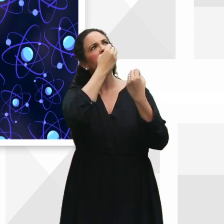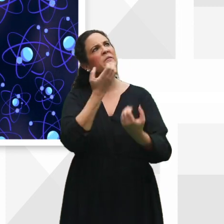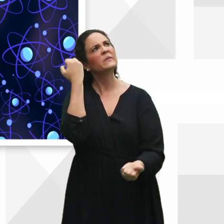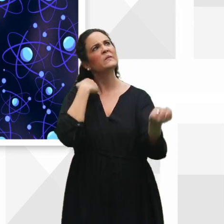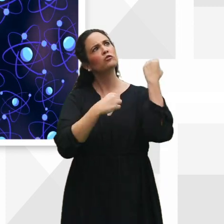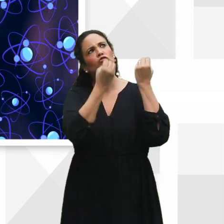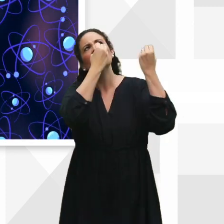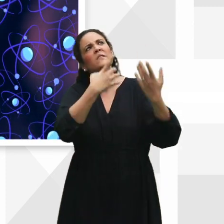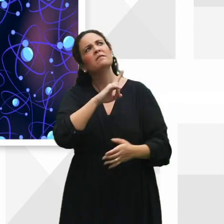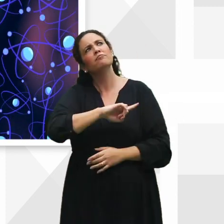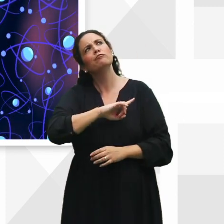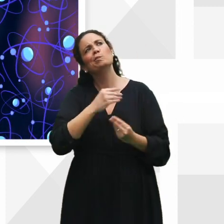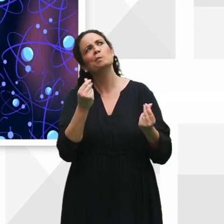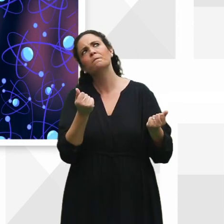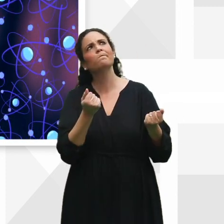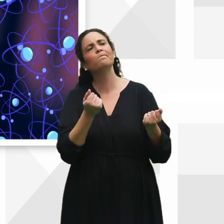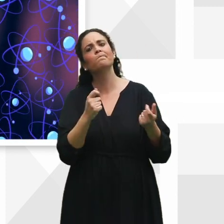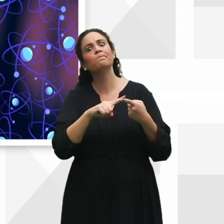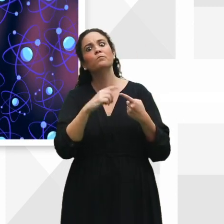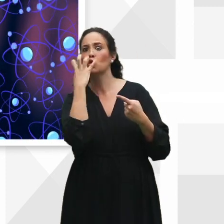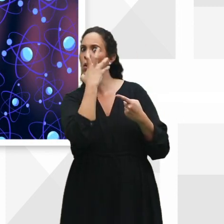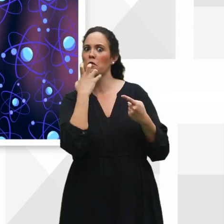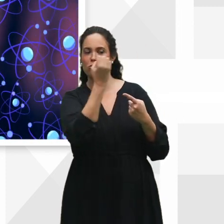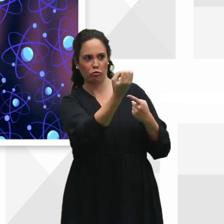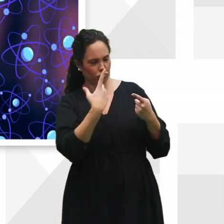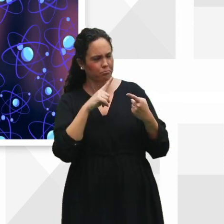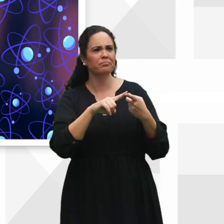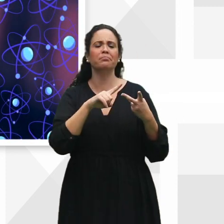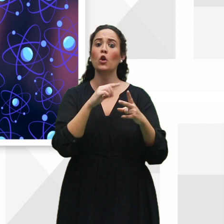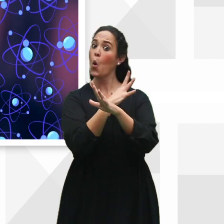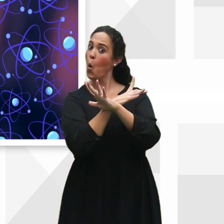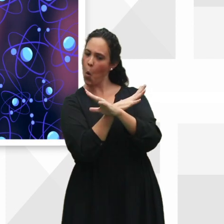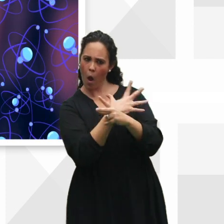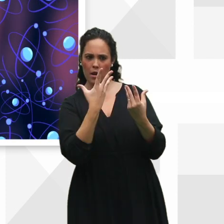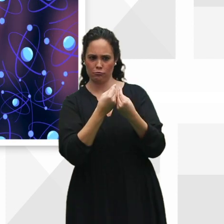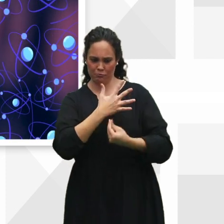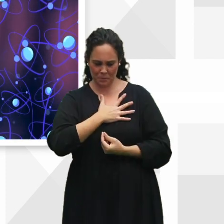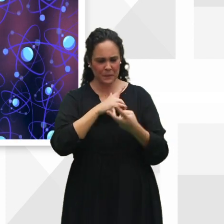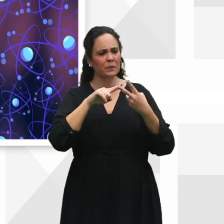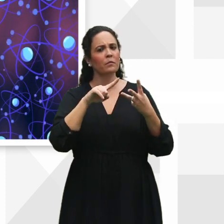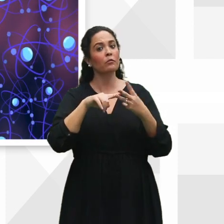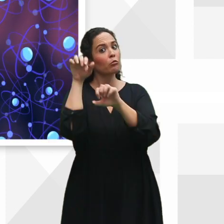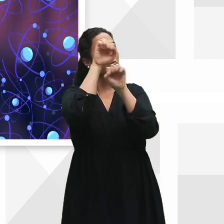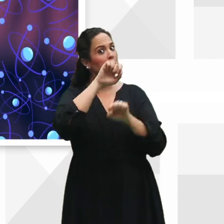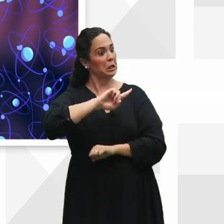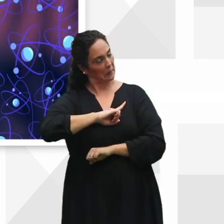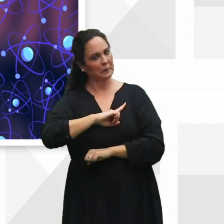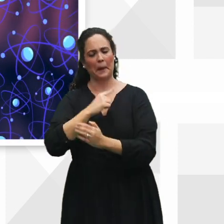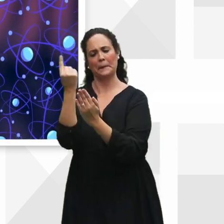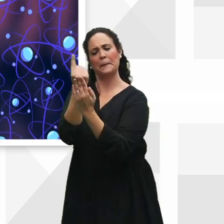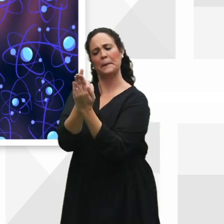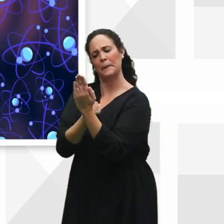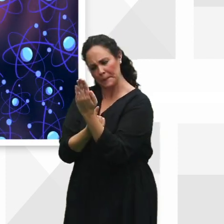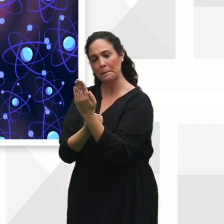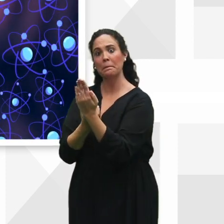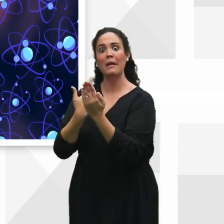madres que nos hacen sentir bien. Contarme un cuento, jugar conmigo, protegerme. Cuando